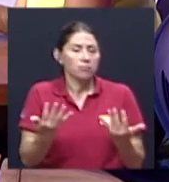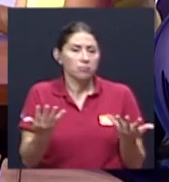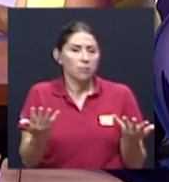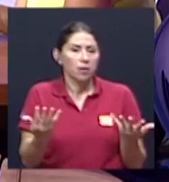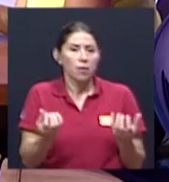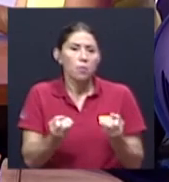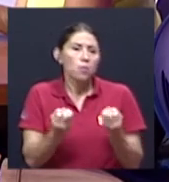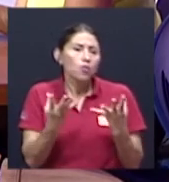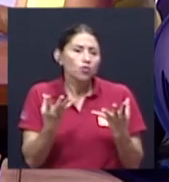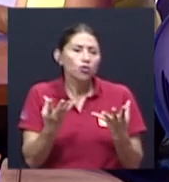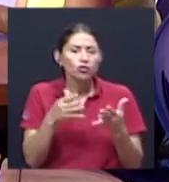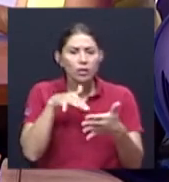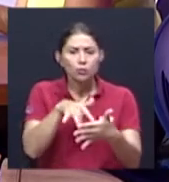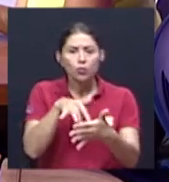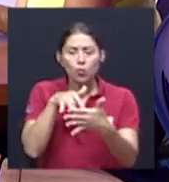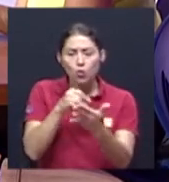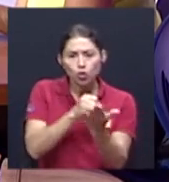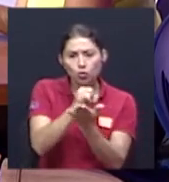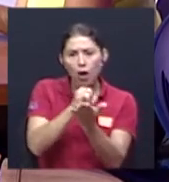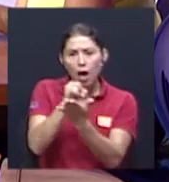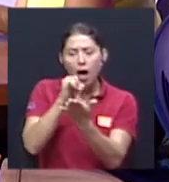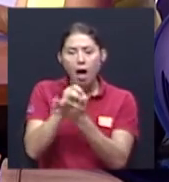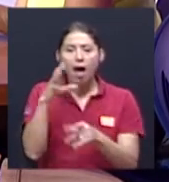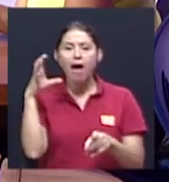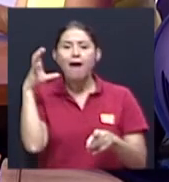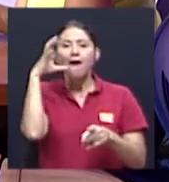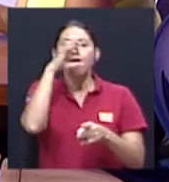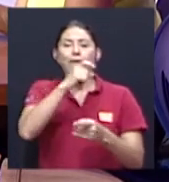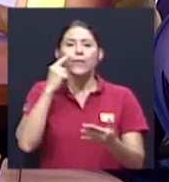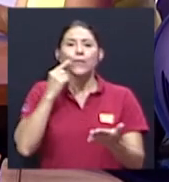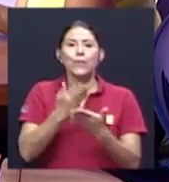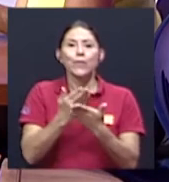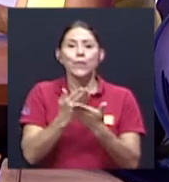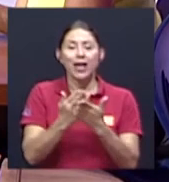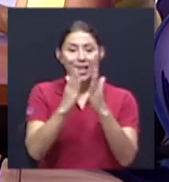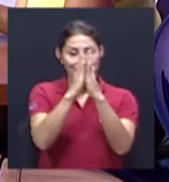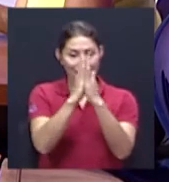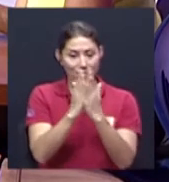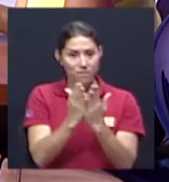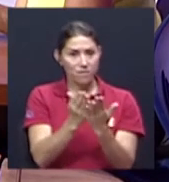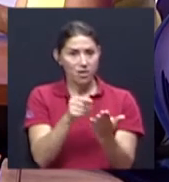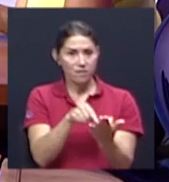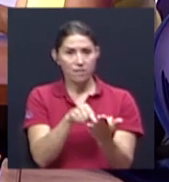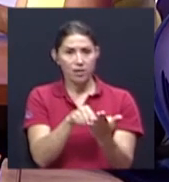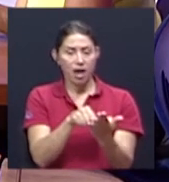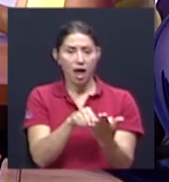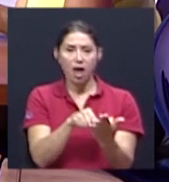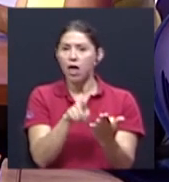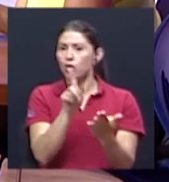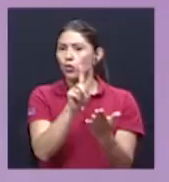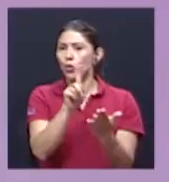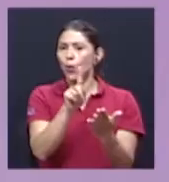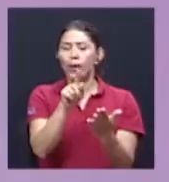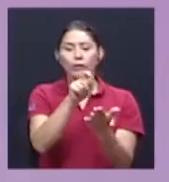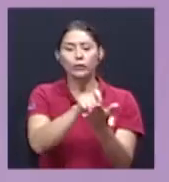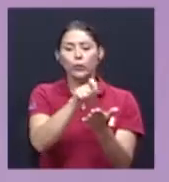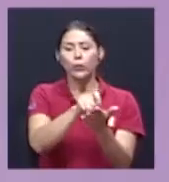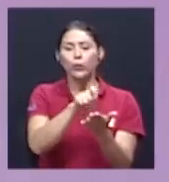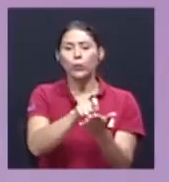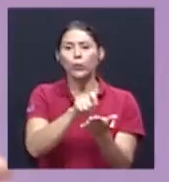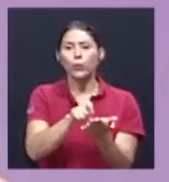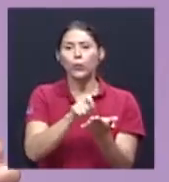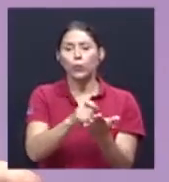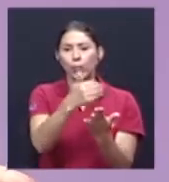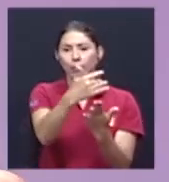y mucho estudio mostrando que efectivamente la Biblia no es un texto de no es una constitución